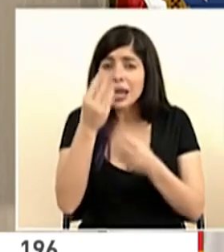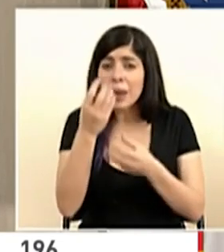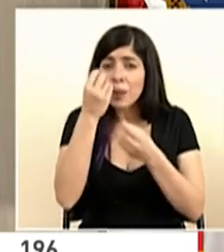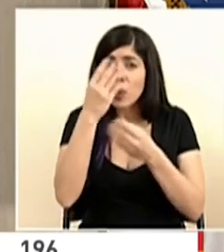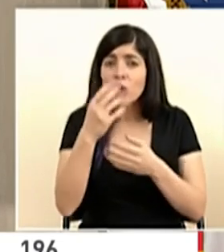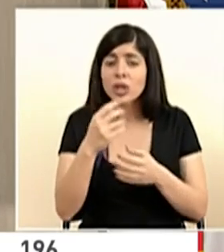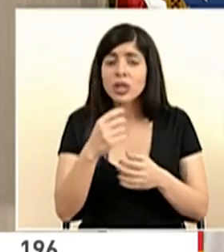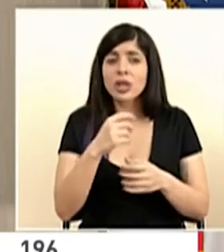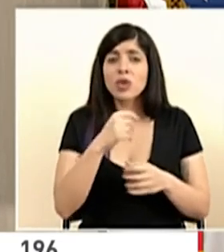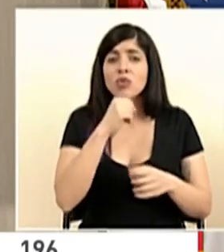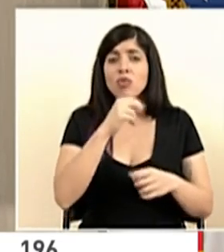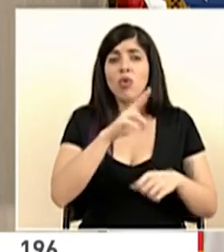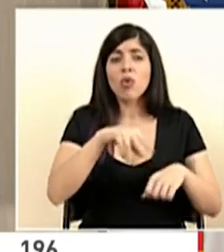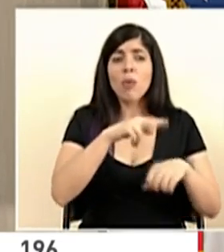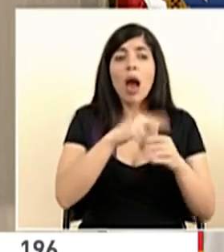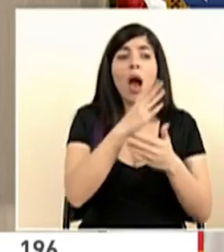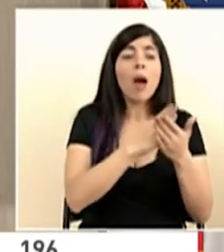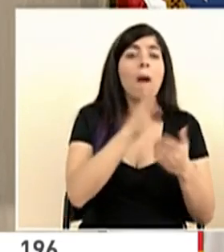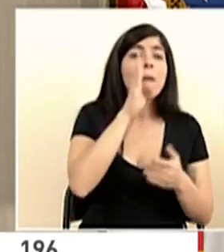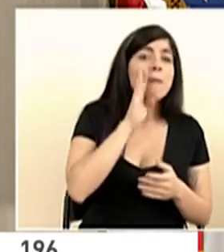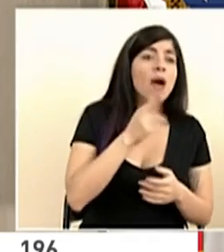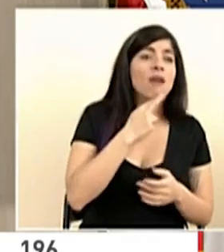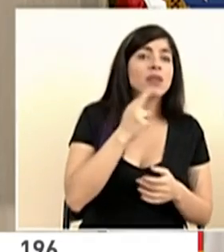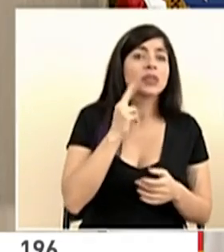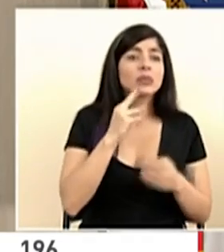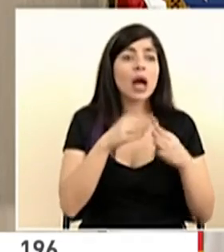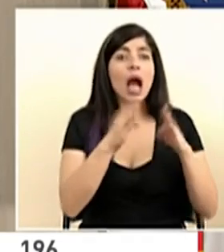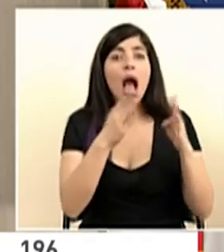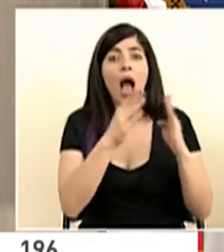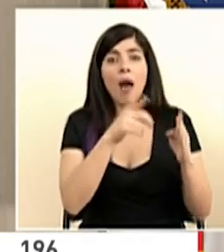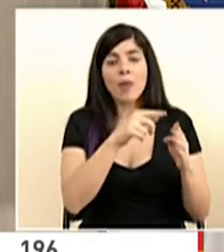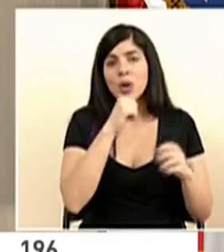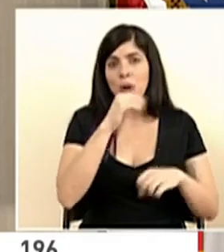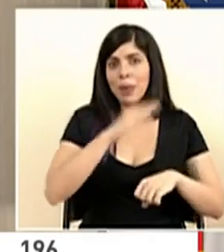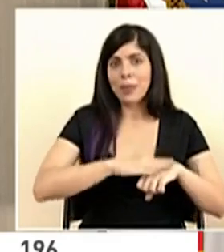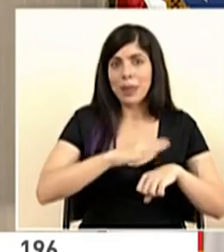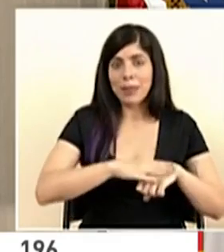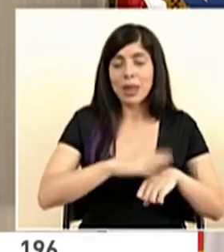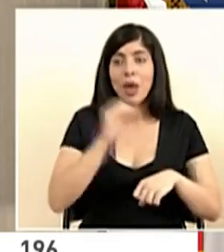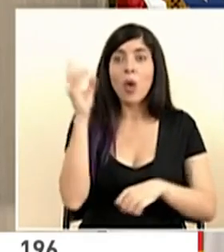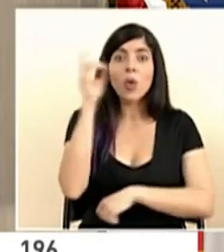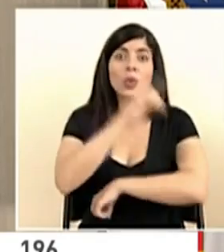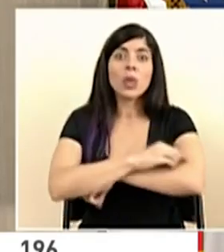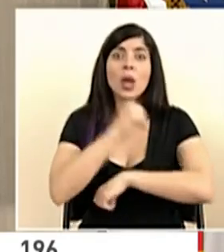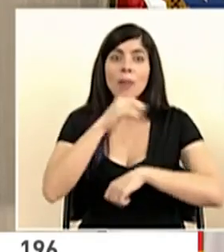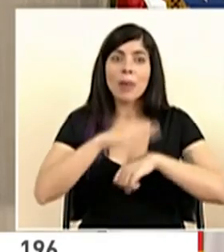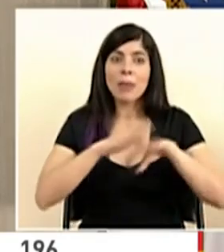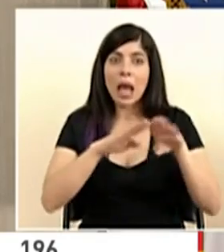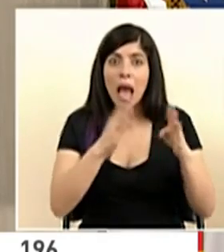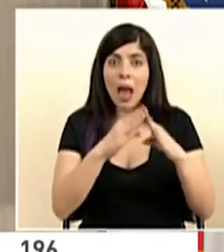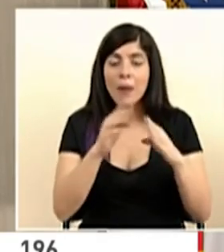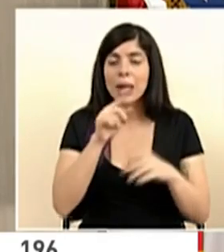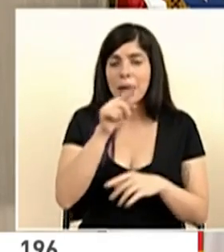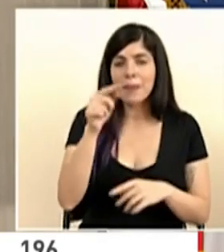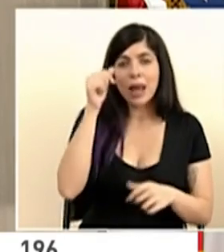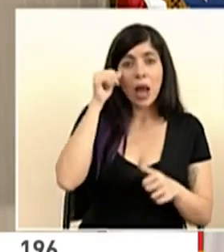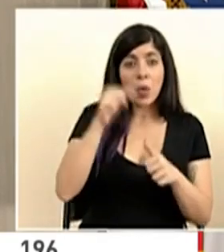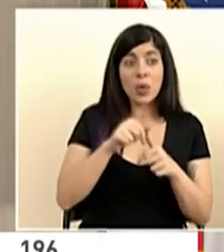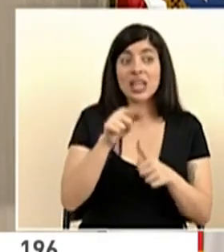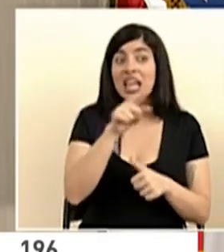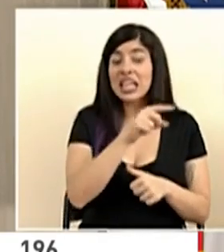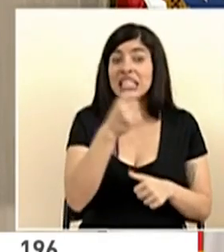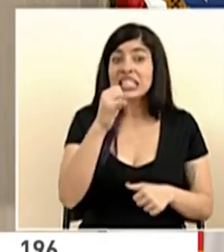en algunos restaurantes y bares que han estado abriendo en horarios no permitidos o en días no permitidos, recordemos que se